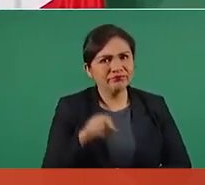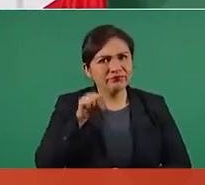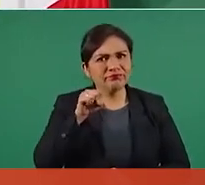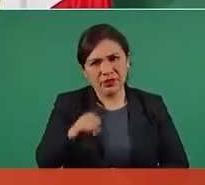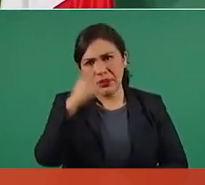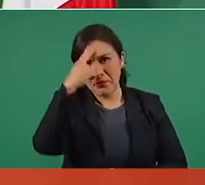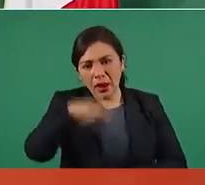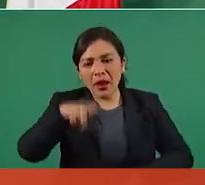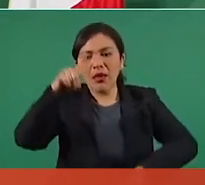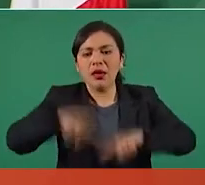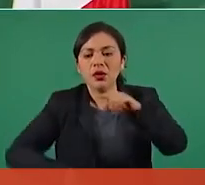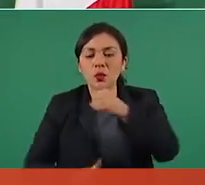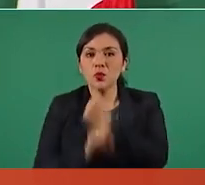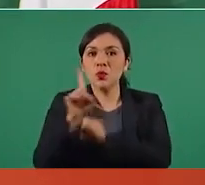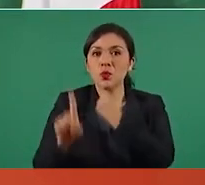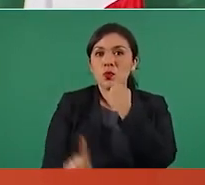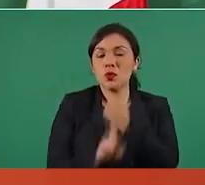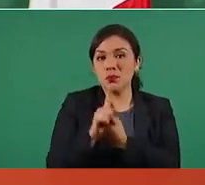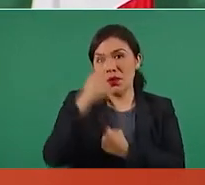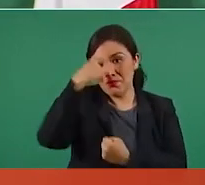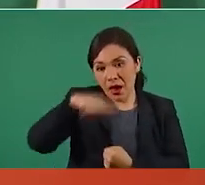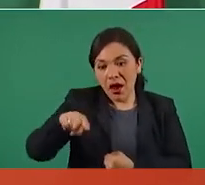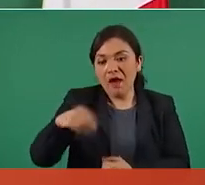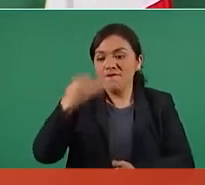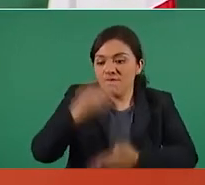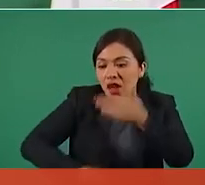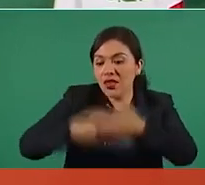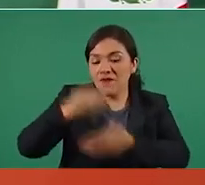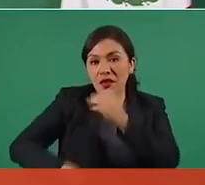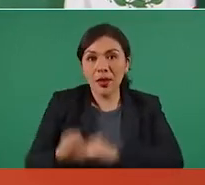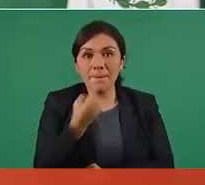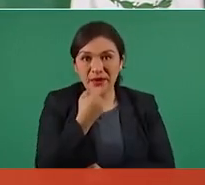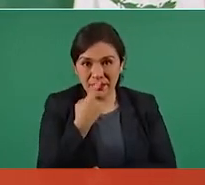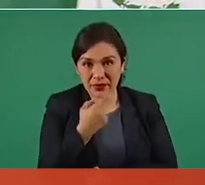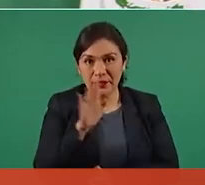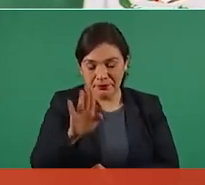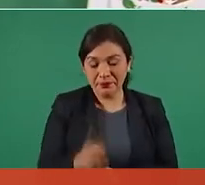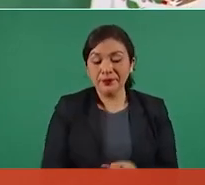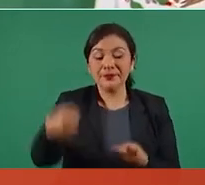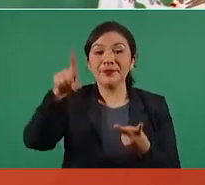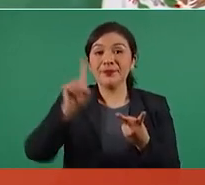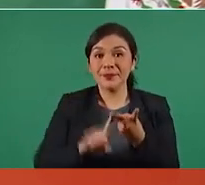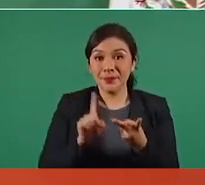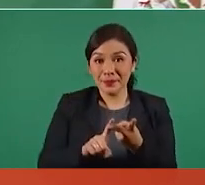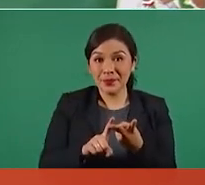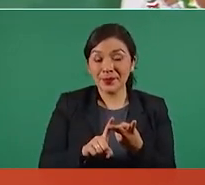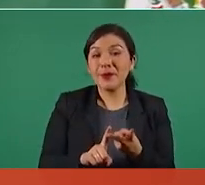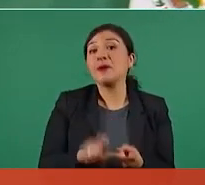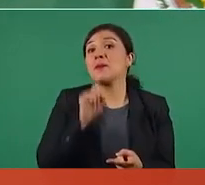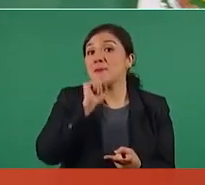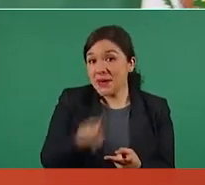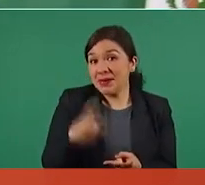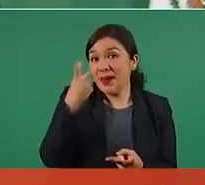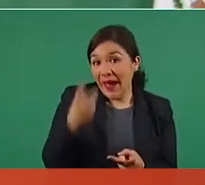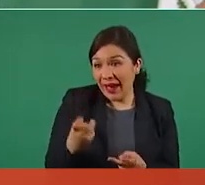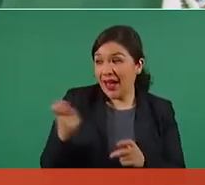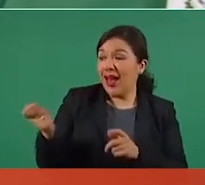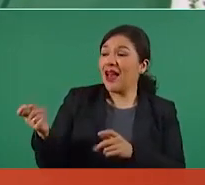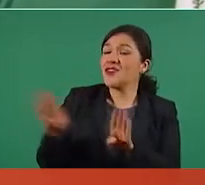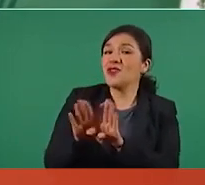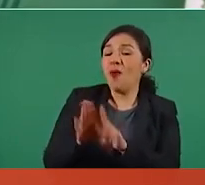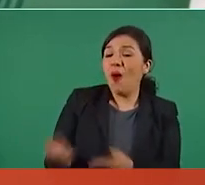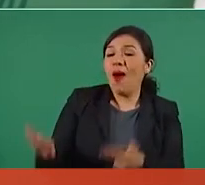No, no. Lo segundo, por lo mismo, es que habían muchos